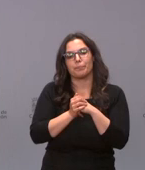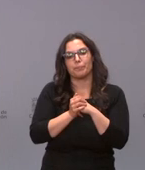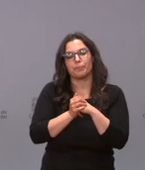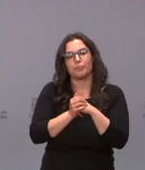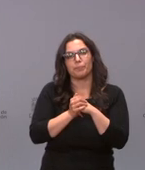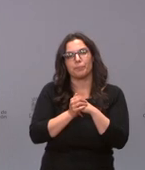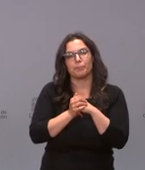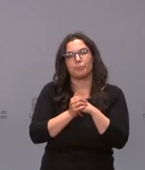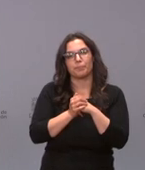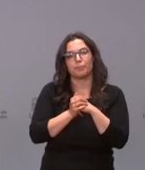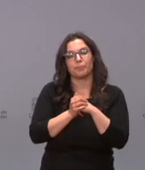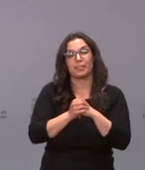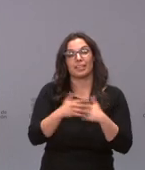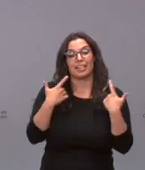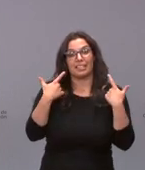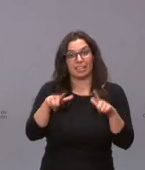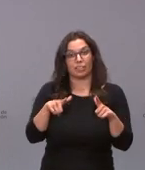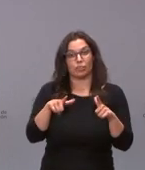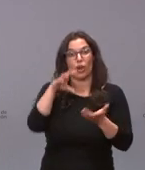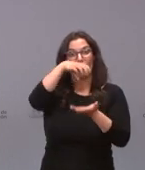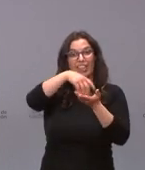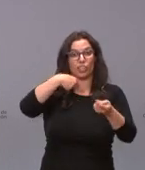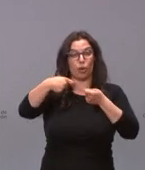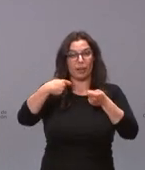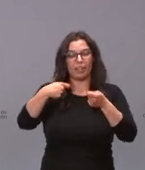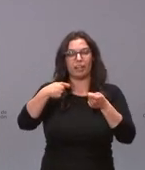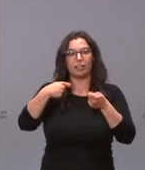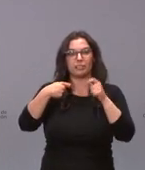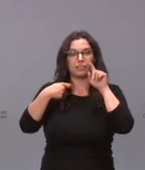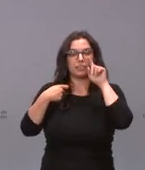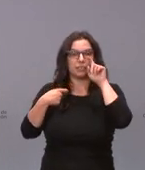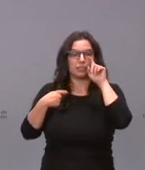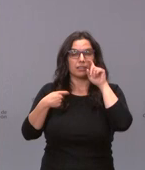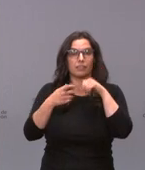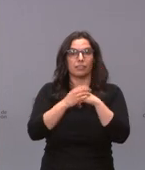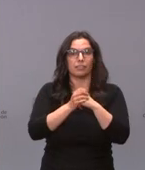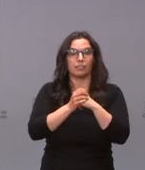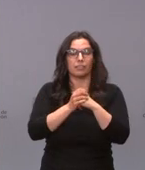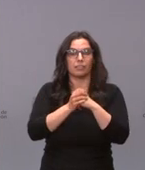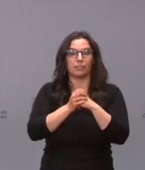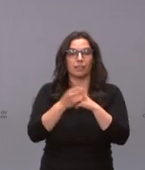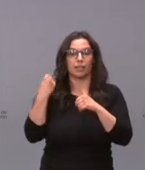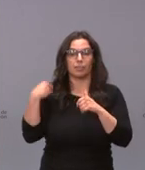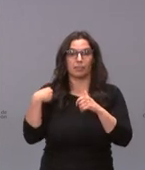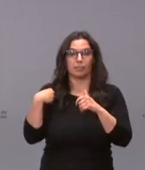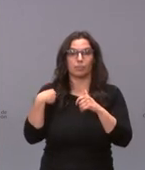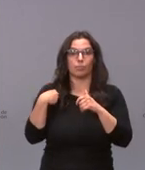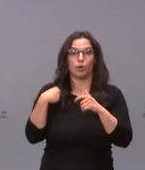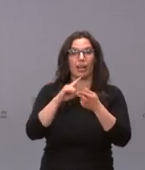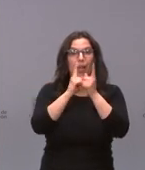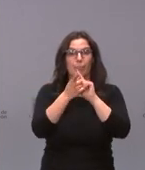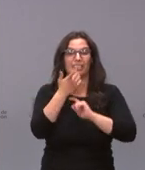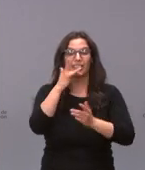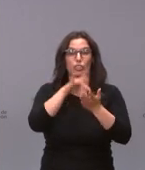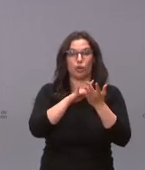en el sector de grandes superficies no se había recomendado ningún cambio en la incidencia de 150 por tanto